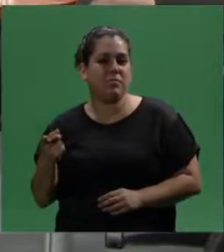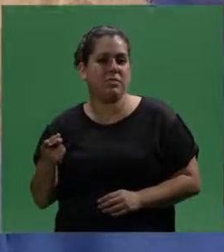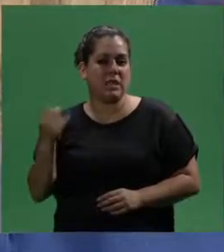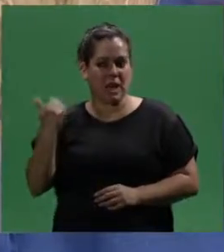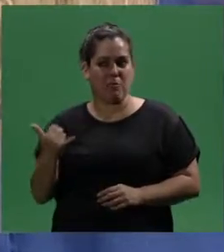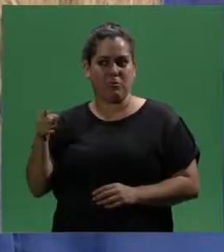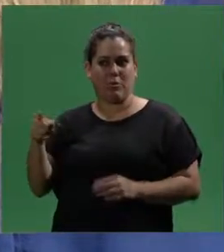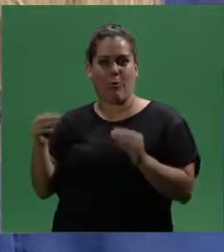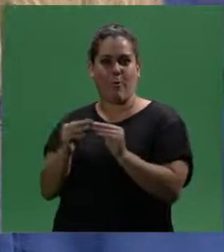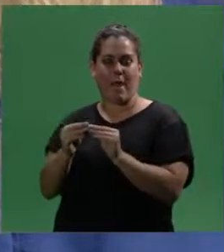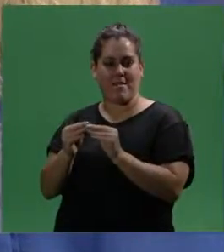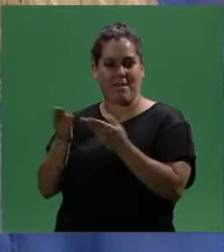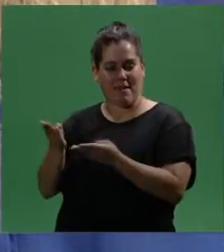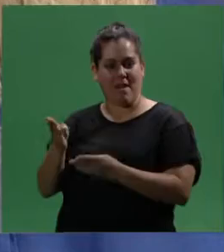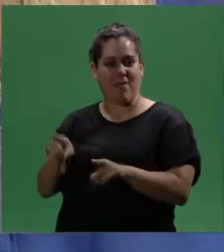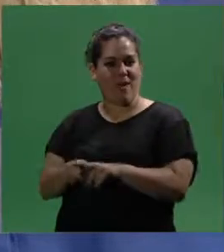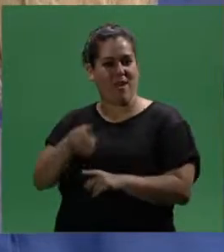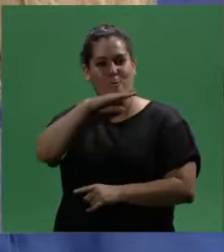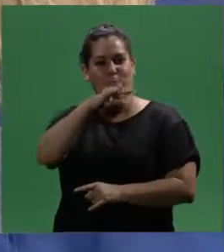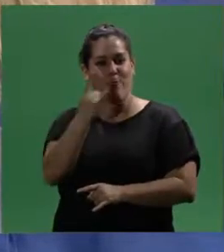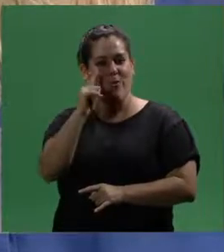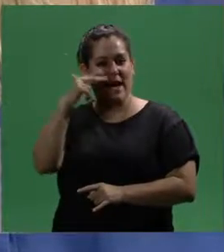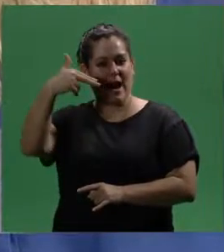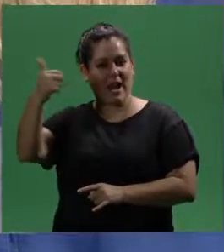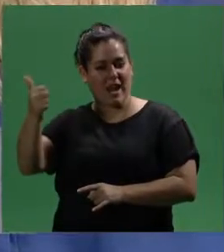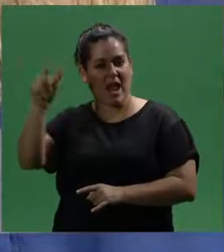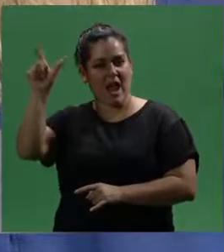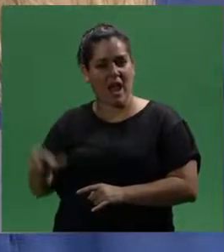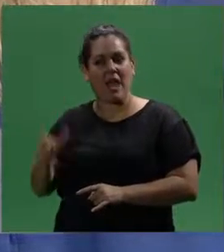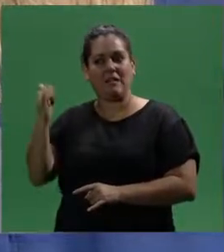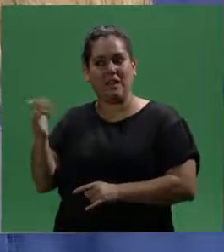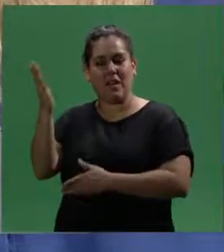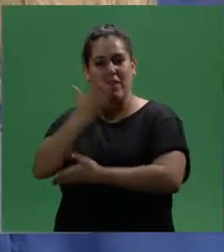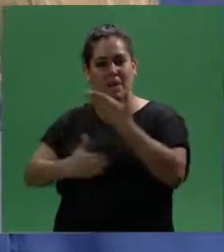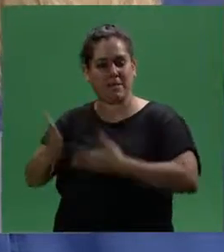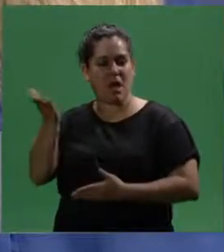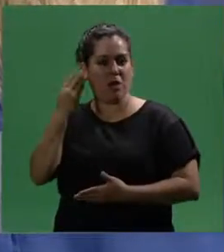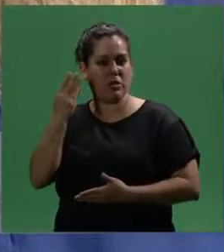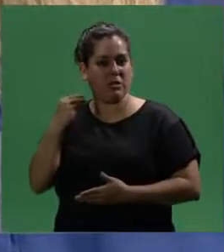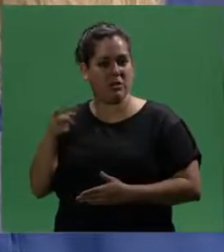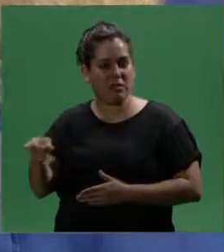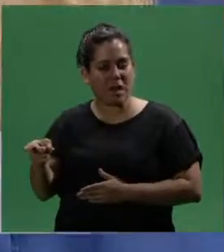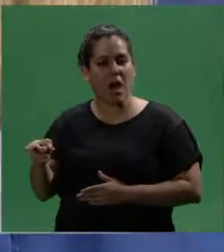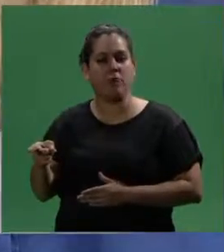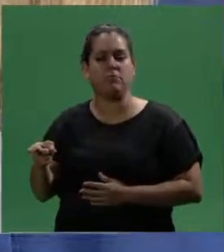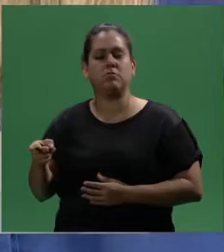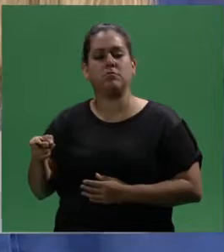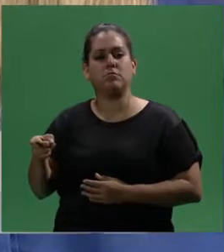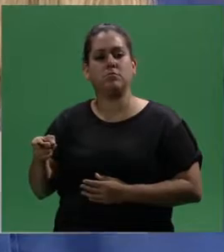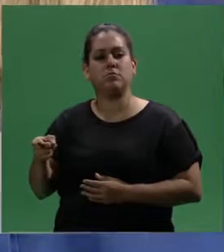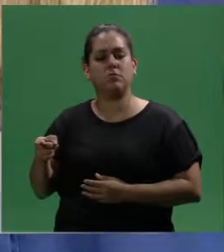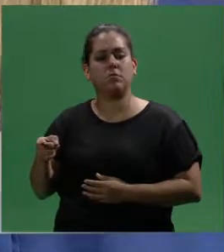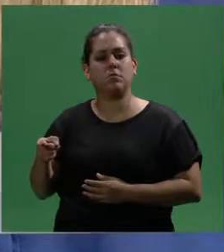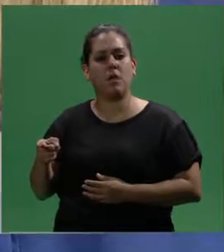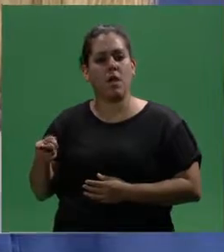en una colaboradora como Juliana, con la discapacidad auditiva que ella misma tiene,